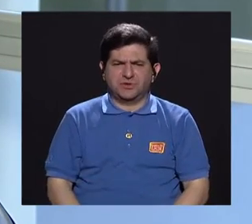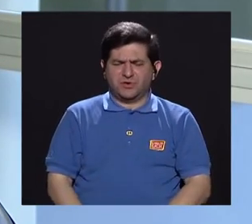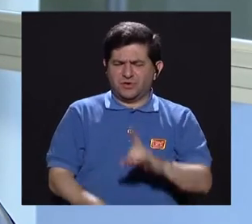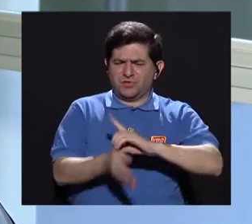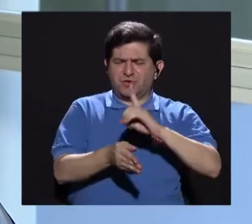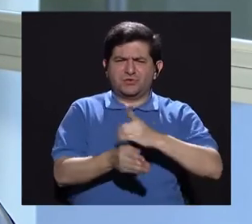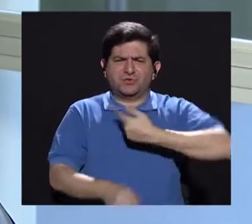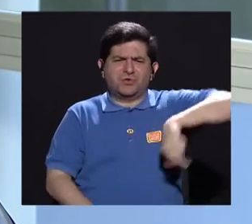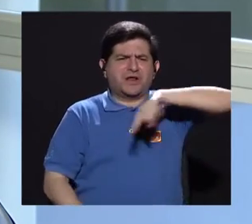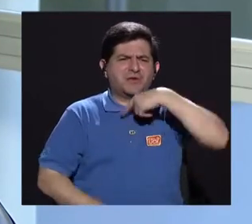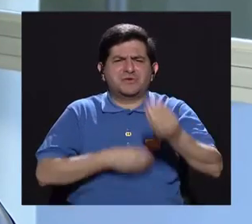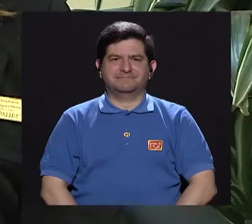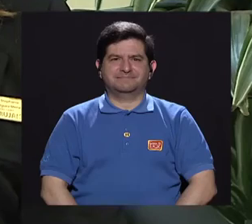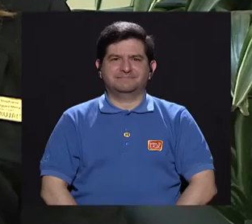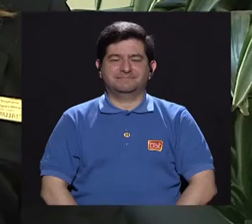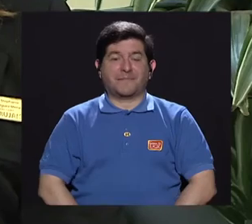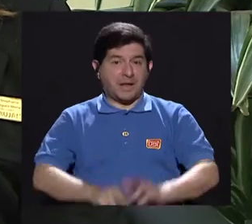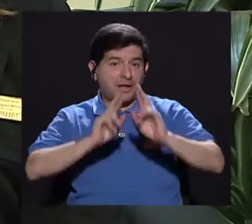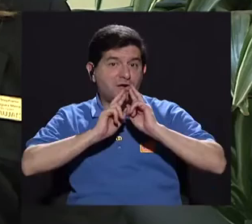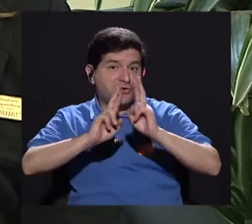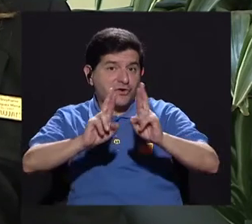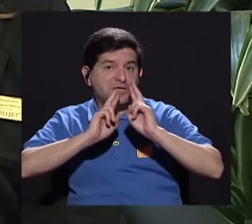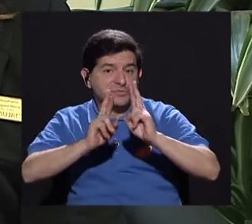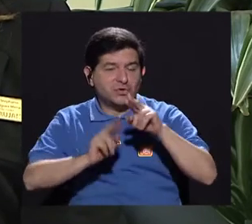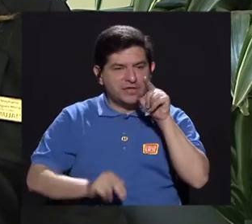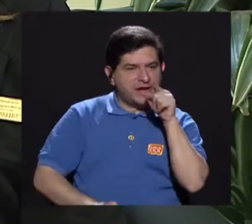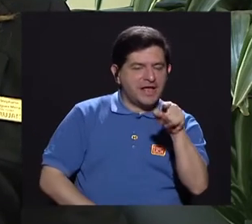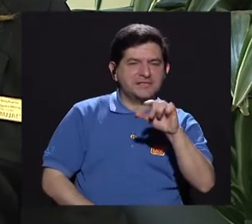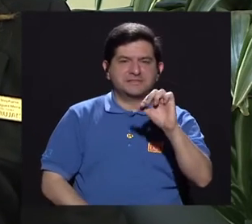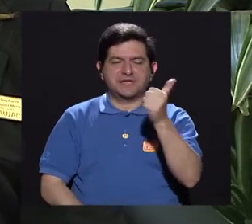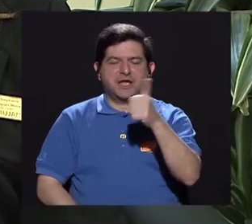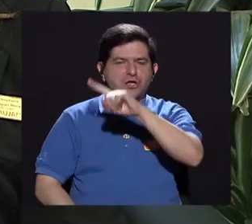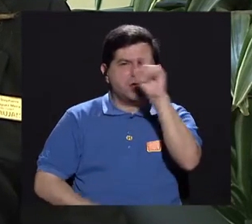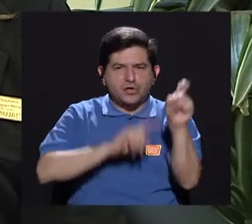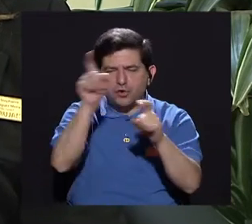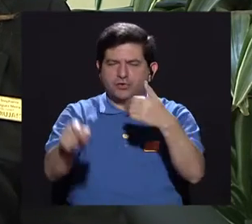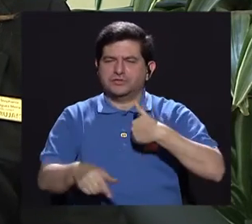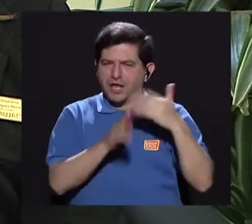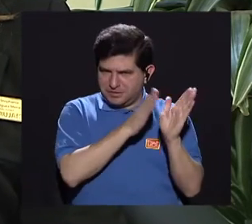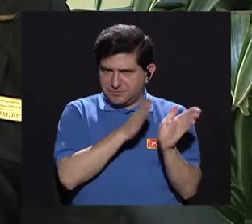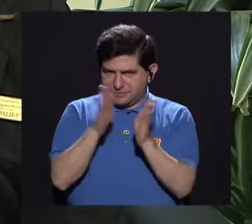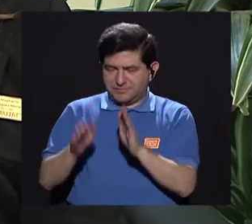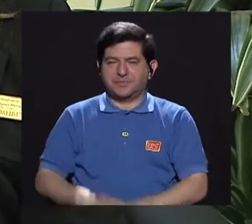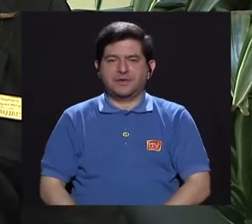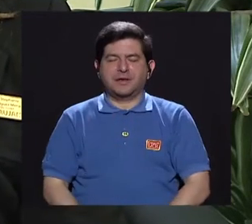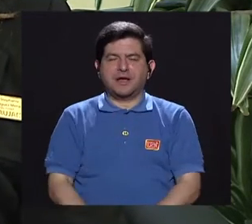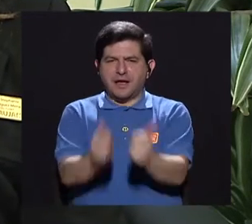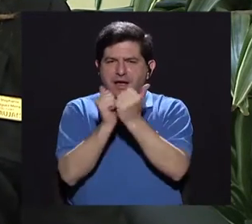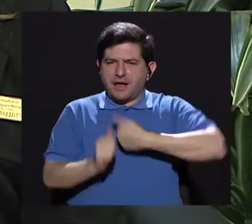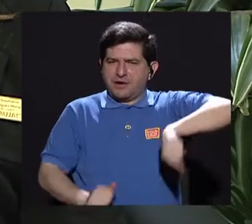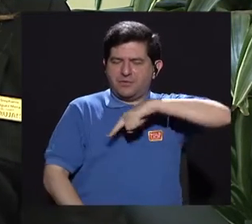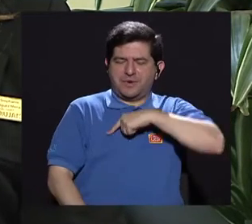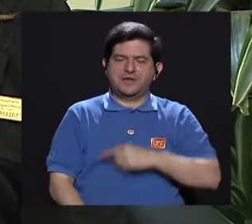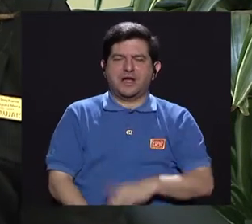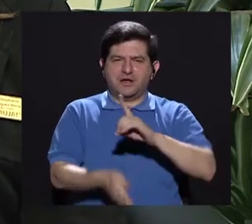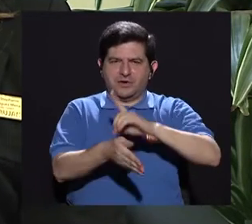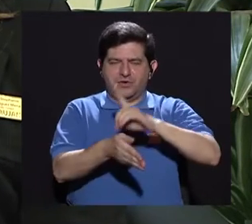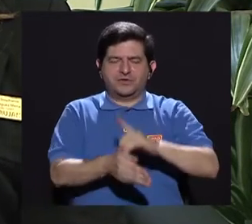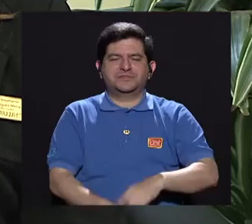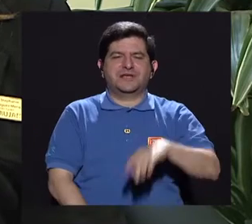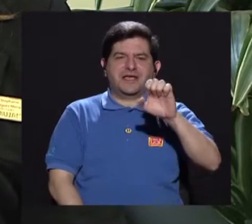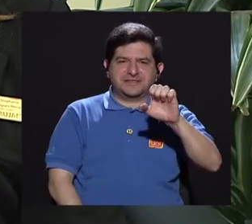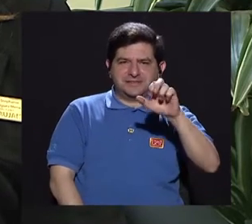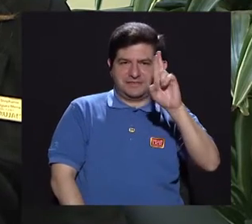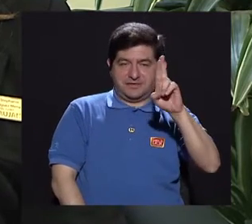¿qué debe hacer el médico con nosotros? Para dar respuesta a estas y otras preguntas que tenemos preparadas, está con nosotros la doctora